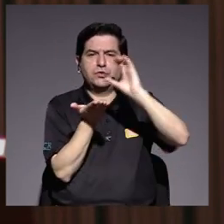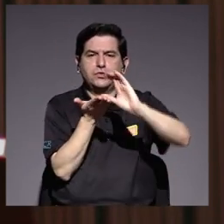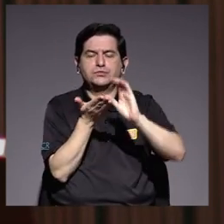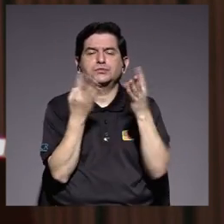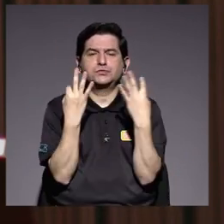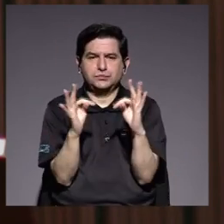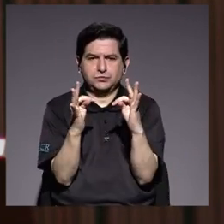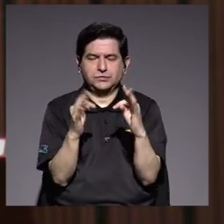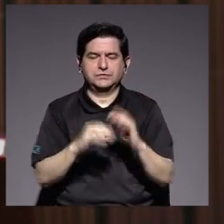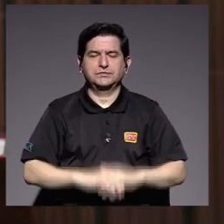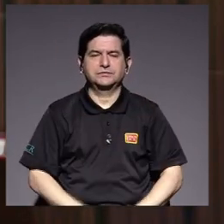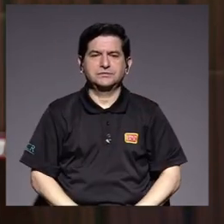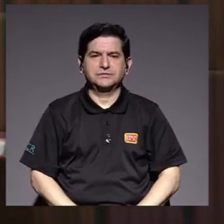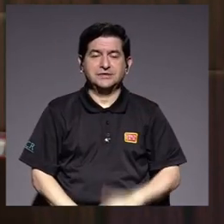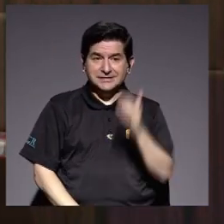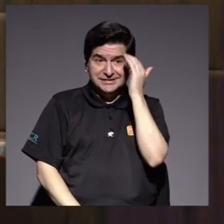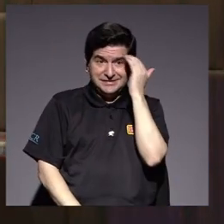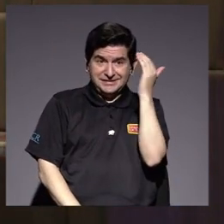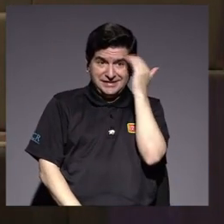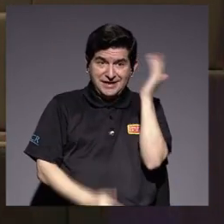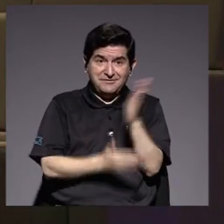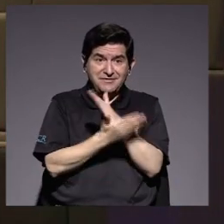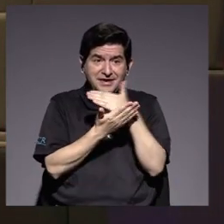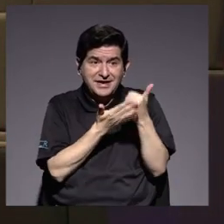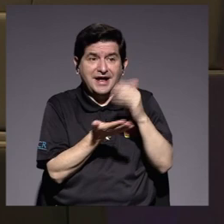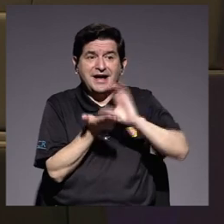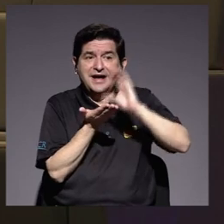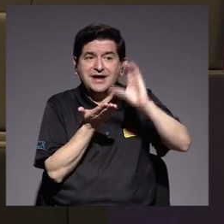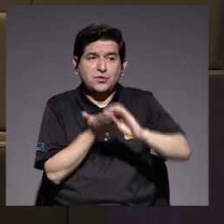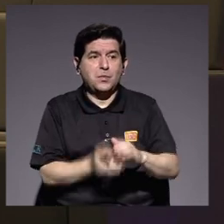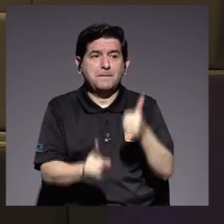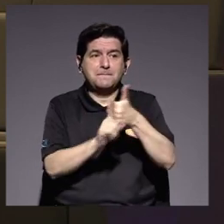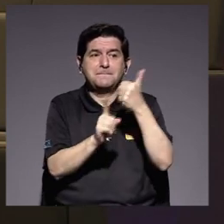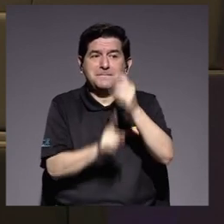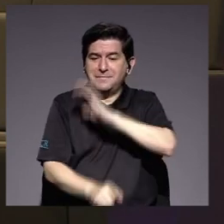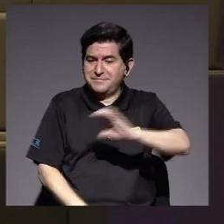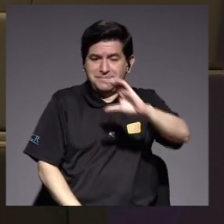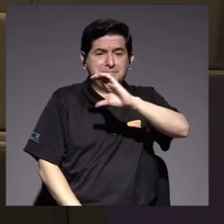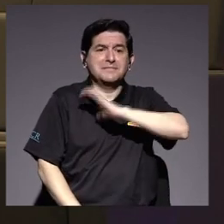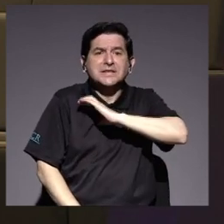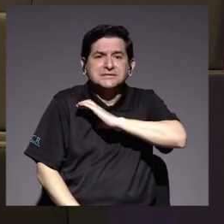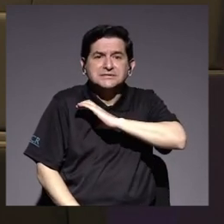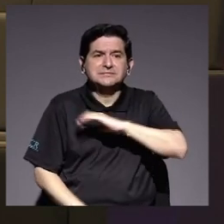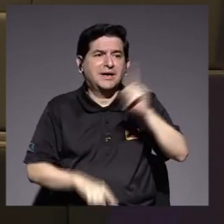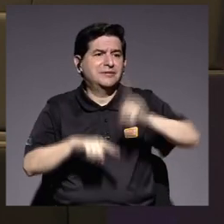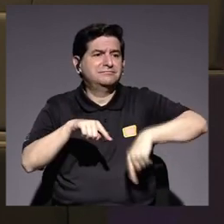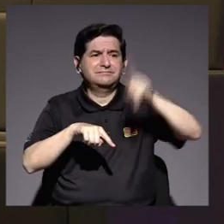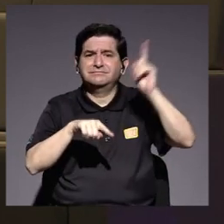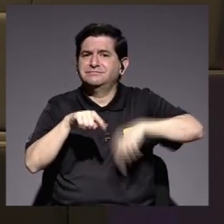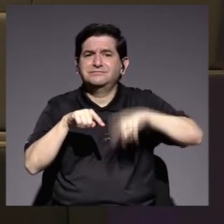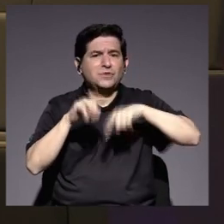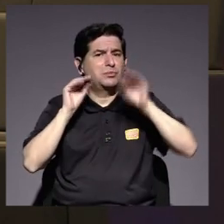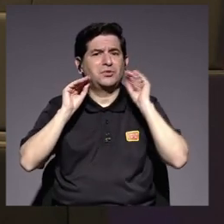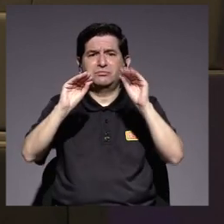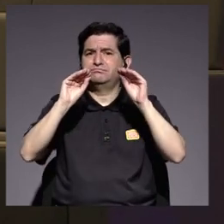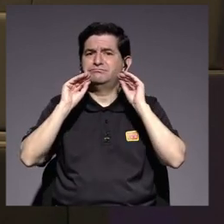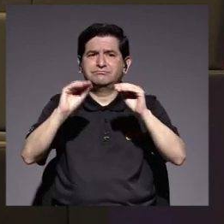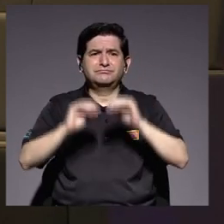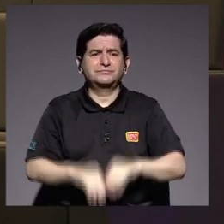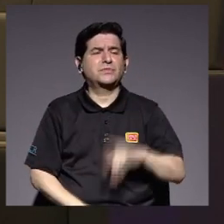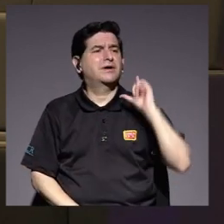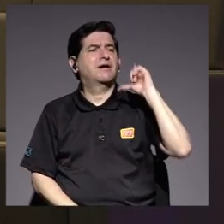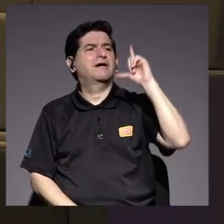posibles, a sabiendas de que algunos de ellos, por su misma naturaleza, no podían impartirse de forma